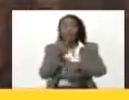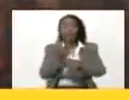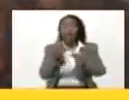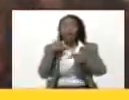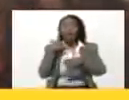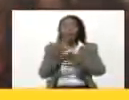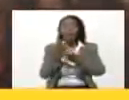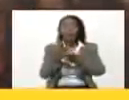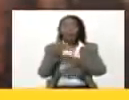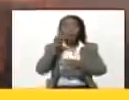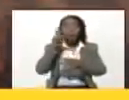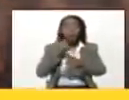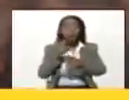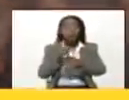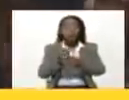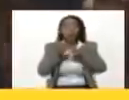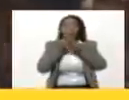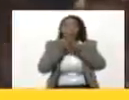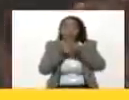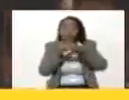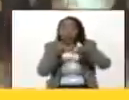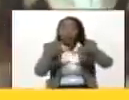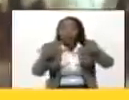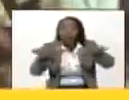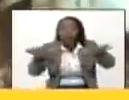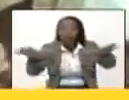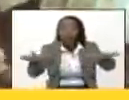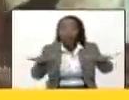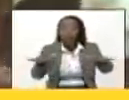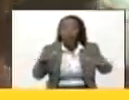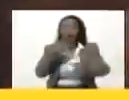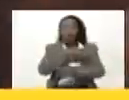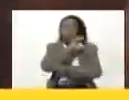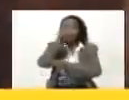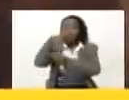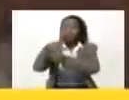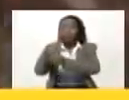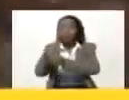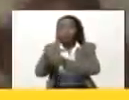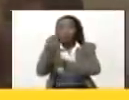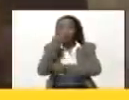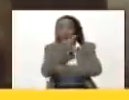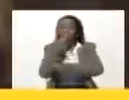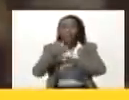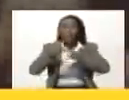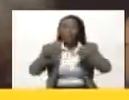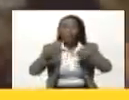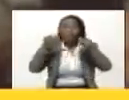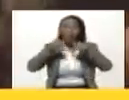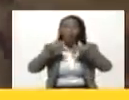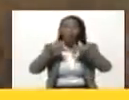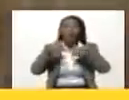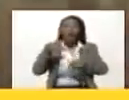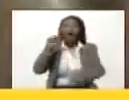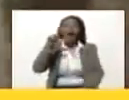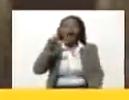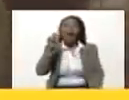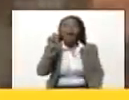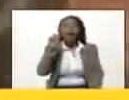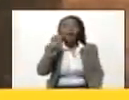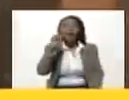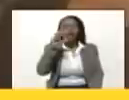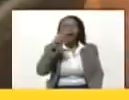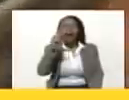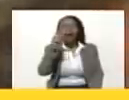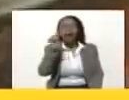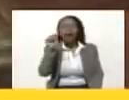reprodujeron por miles y millones y ocuparon primero el territorio de lo que hoy es Alaska, Canadá,